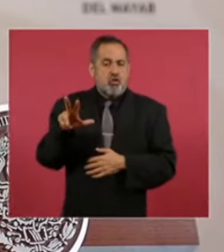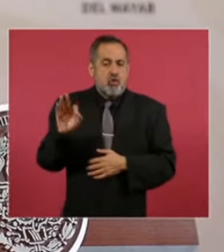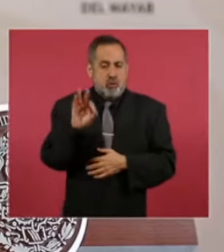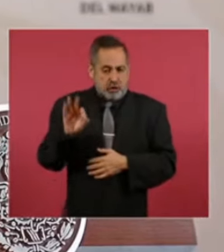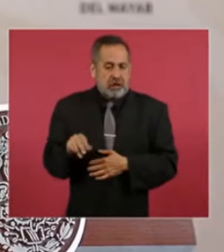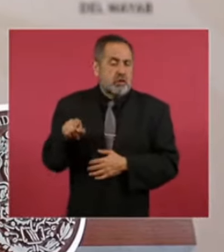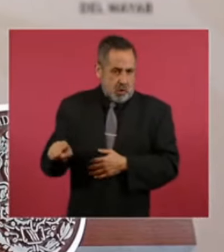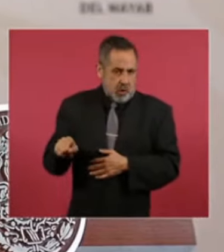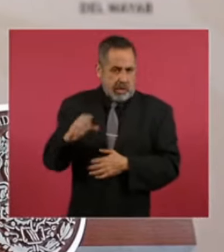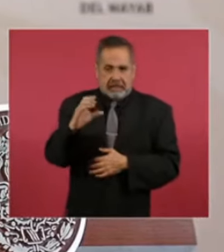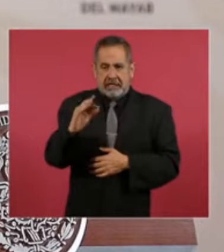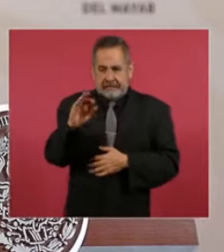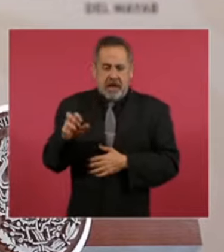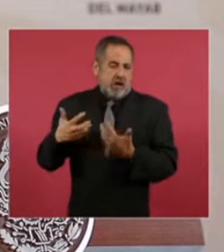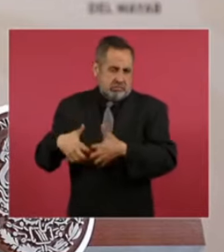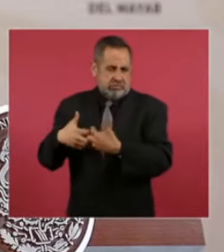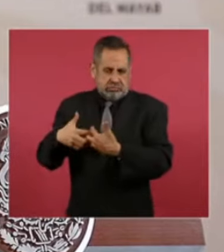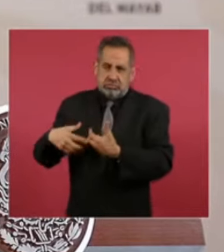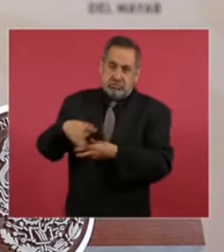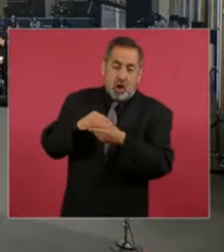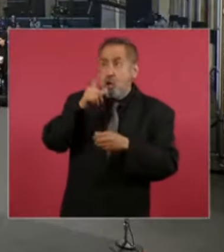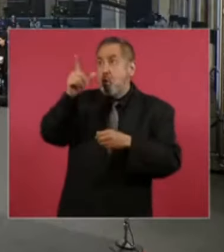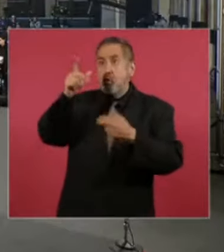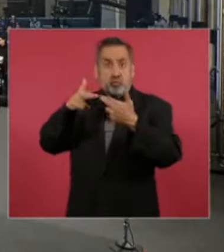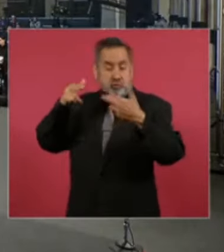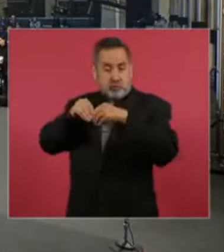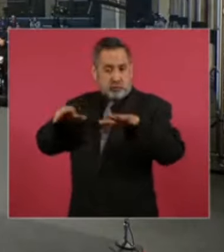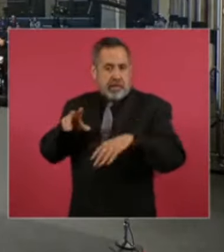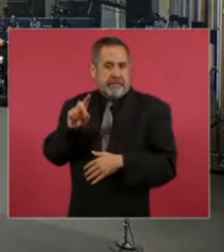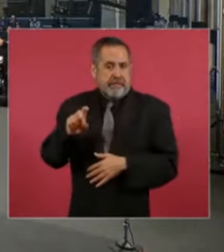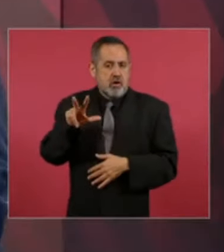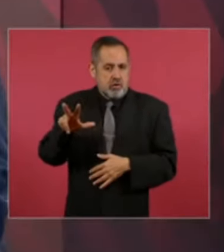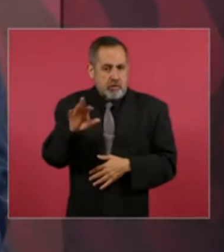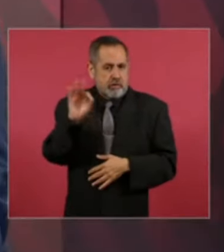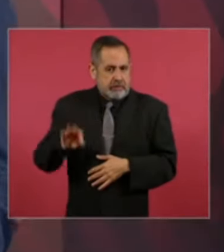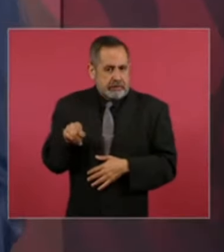de toda la energía eléctrica treinta y ocho por ciento